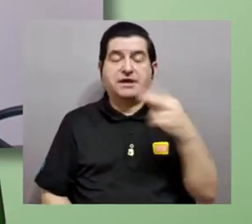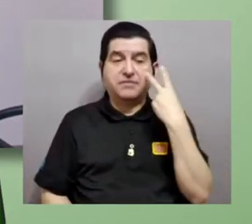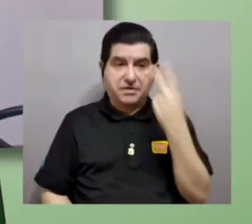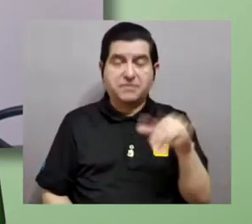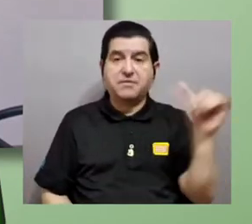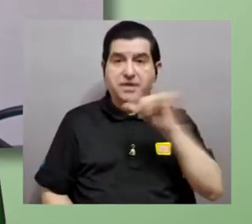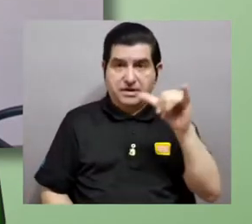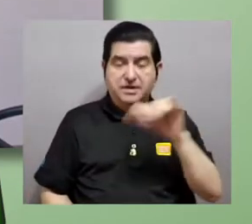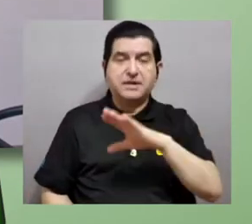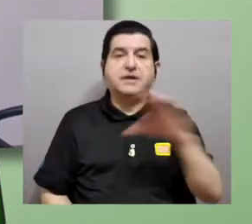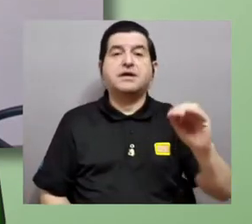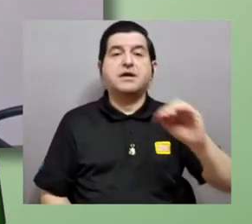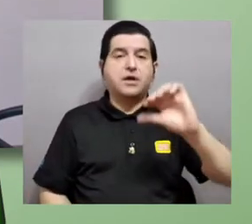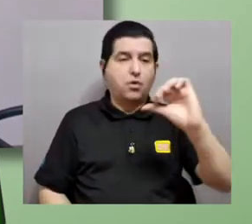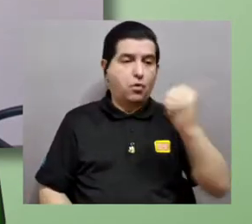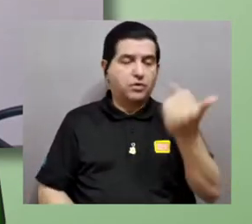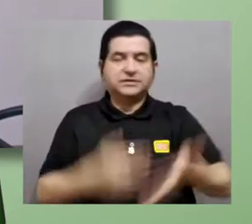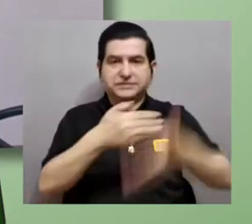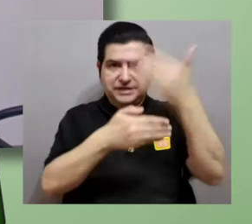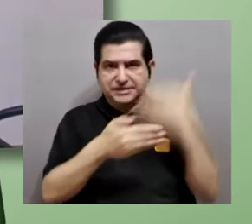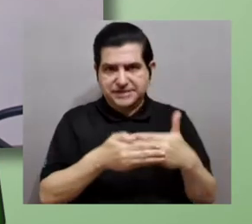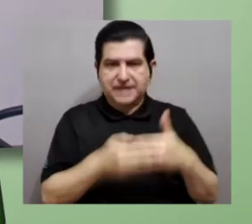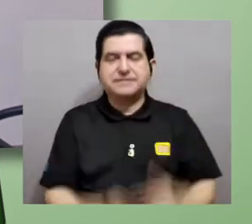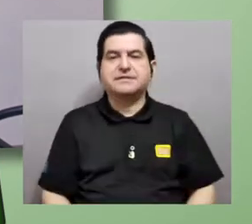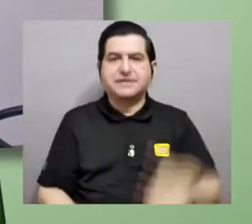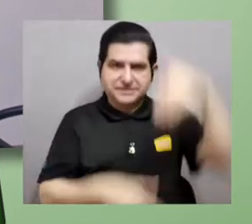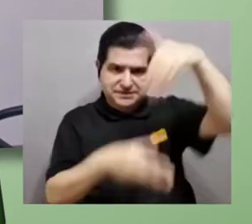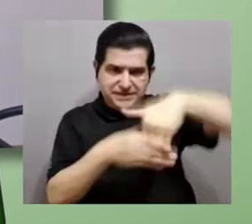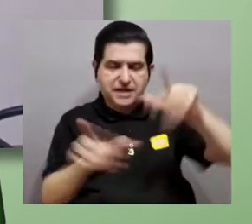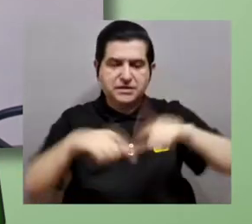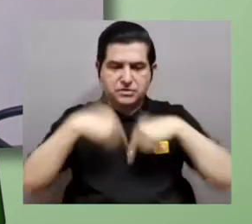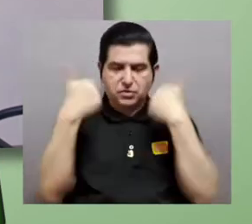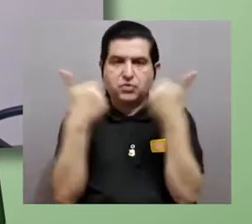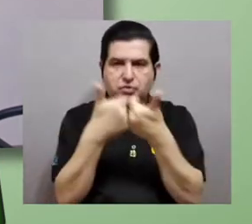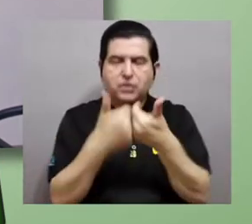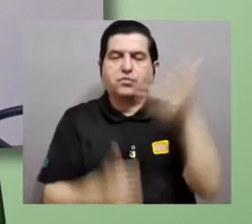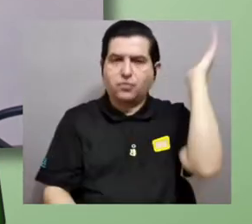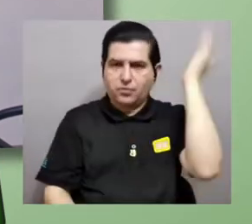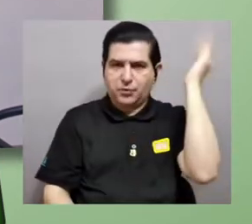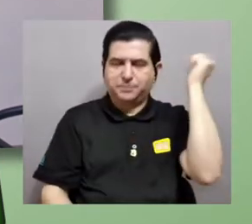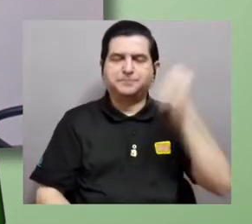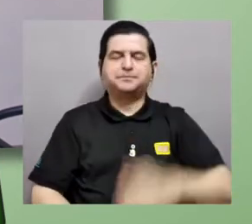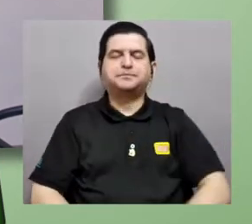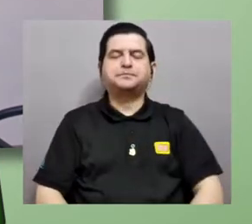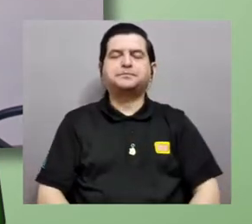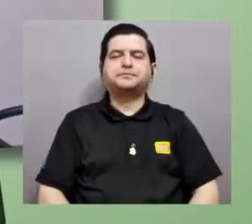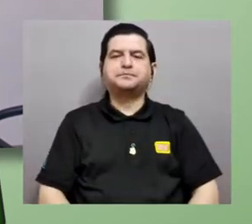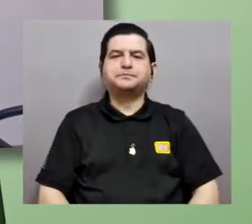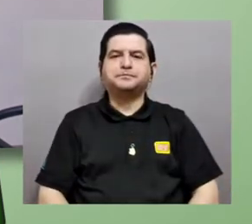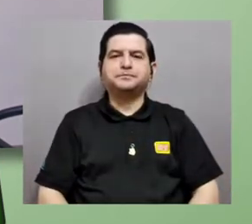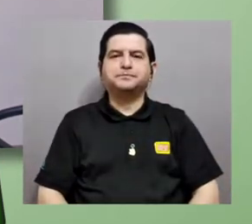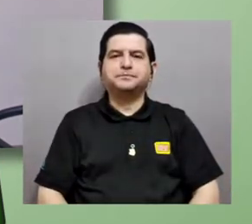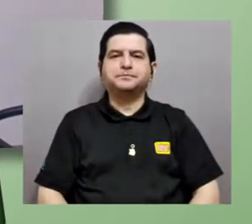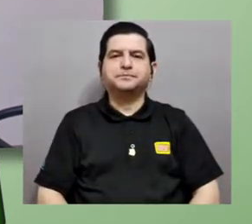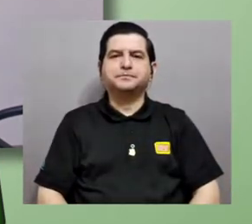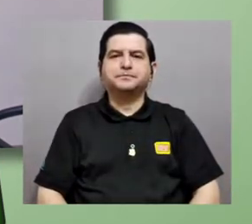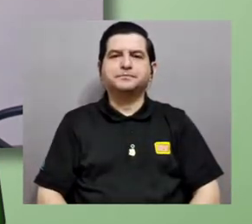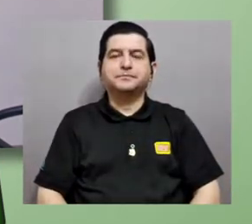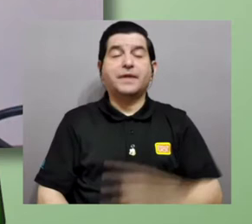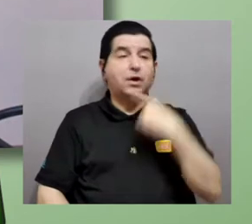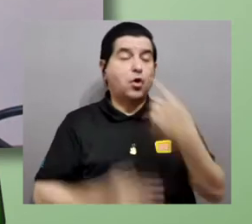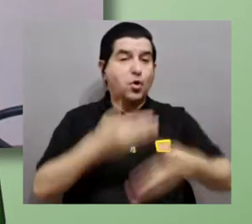transmisiones por estos medios y también las que hemos, las demás que hemos preparado que pertenecen a este segundo ciclo de conferencias. Entonces,